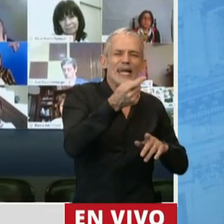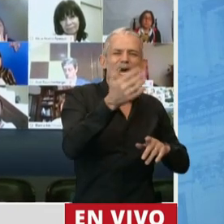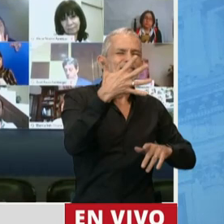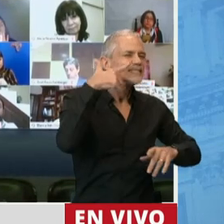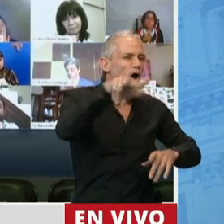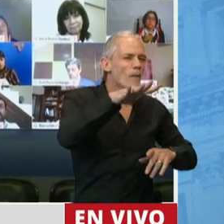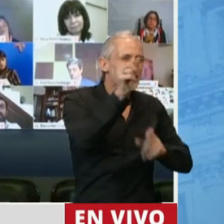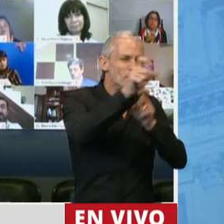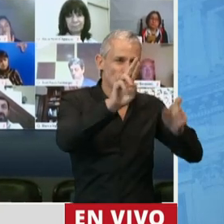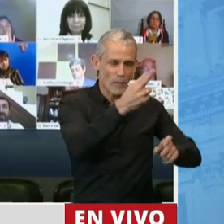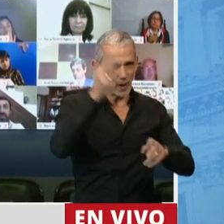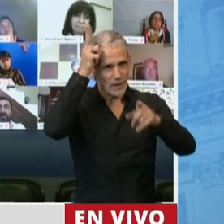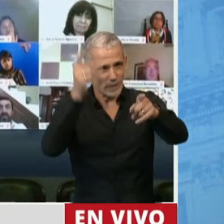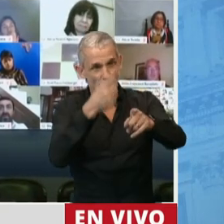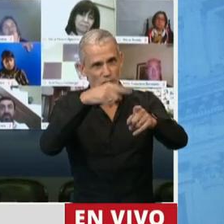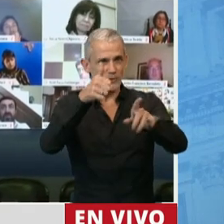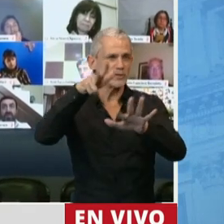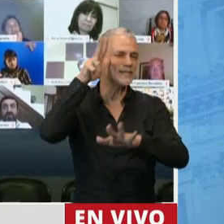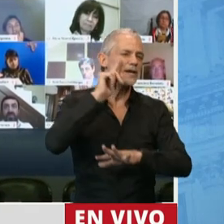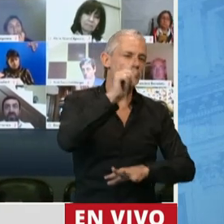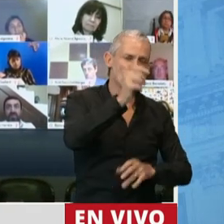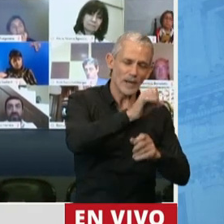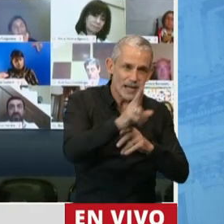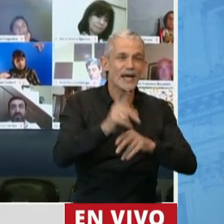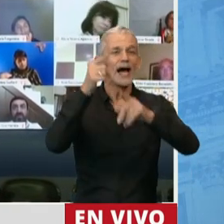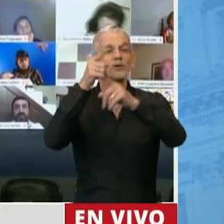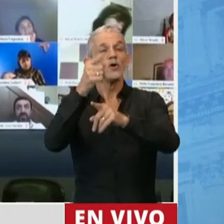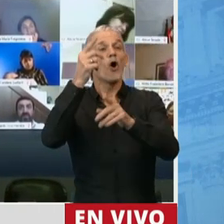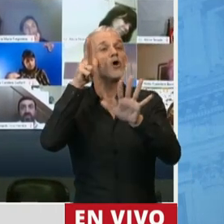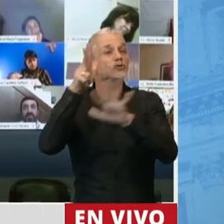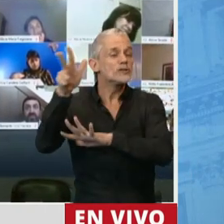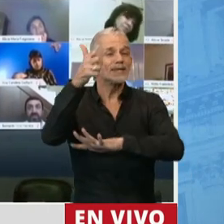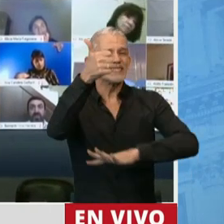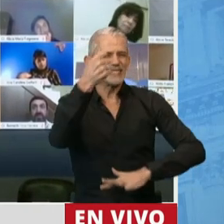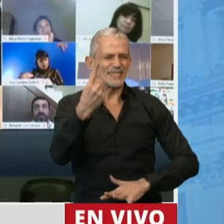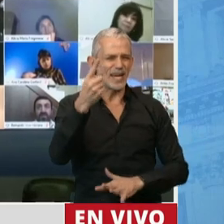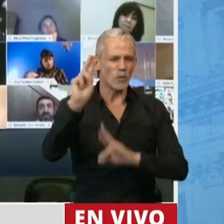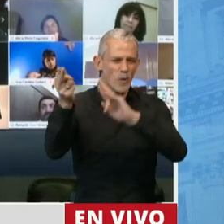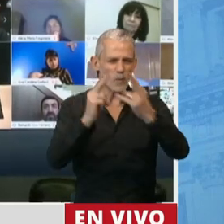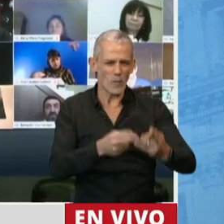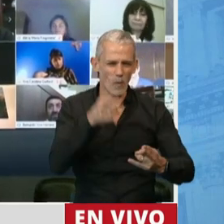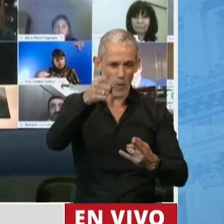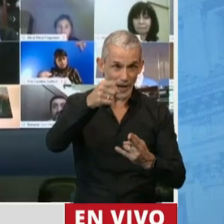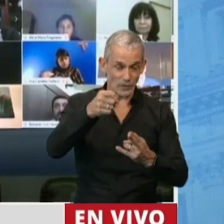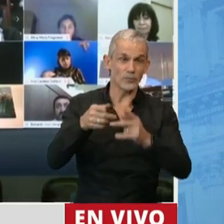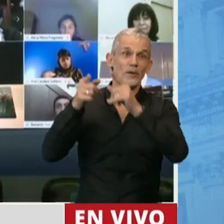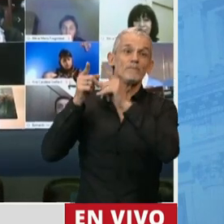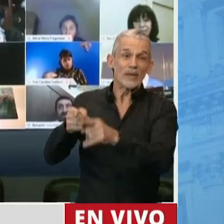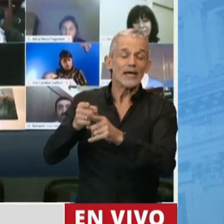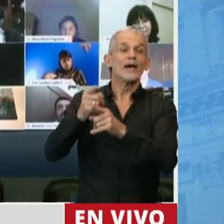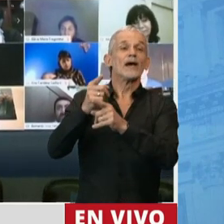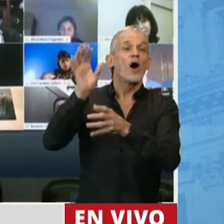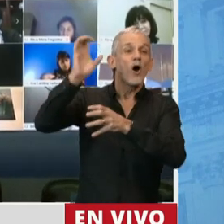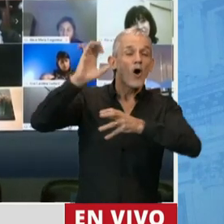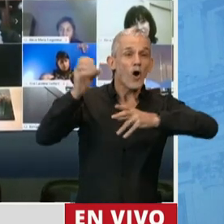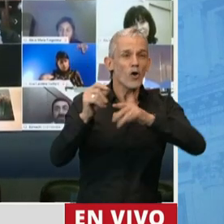.000 muertes, Perú 268.000 casos, 8.761 muertes, Ecuador 53.000 4.000 muertos, Colombia